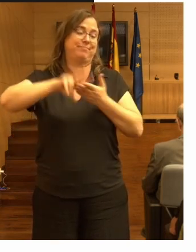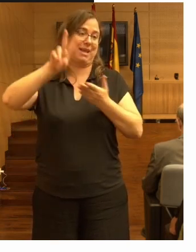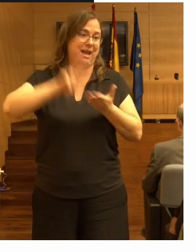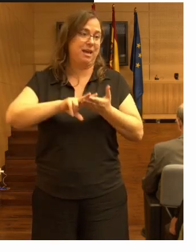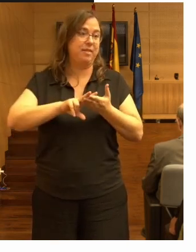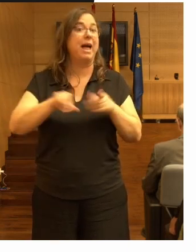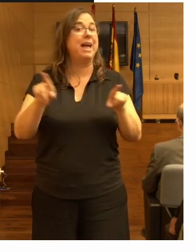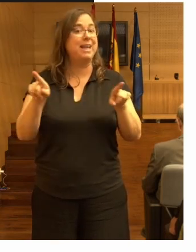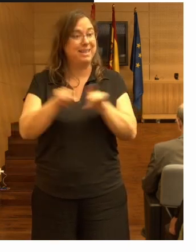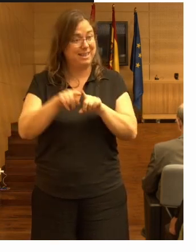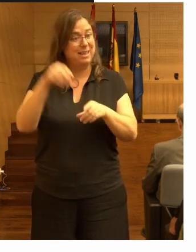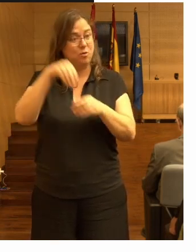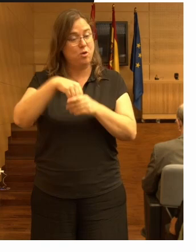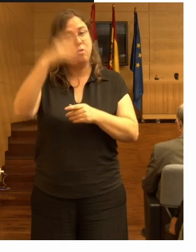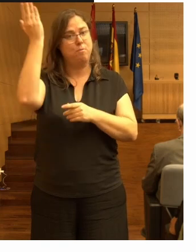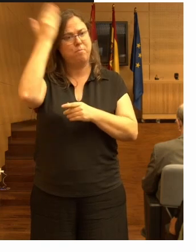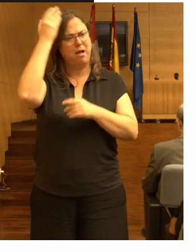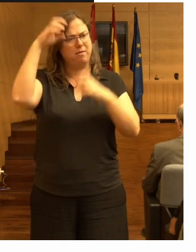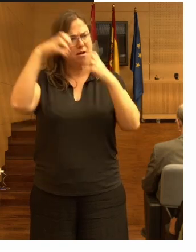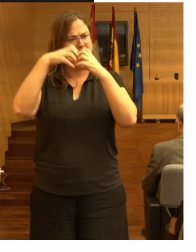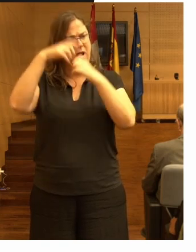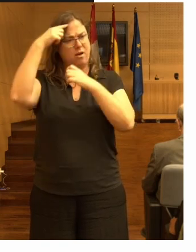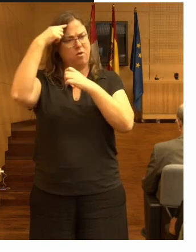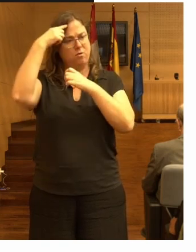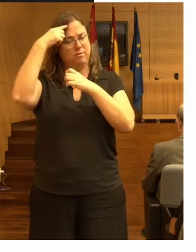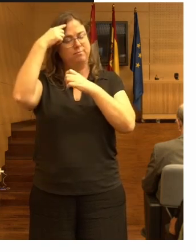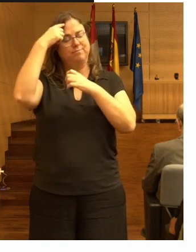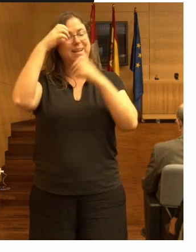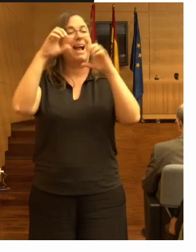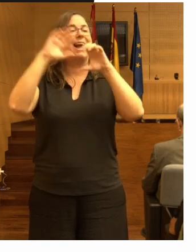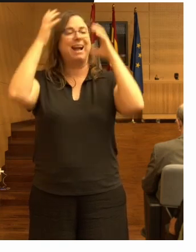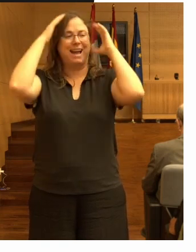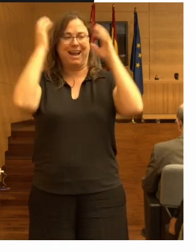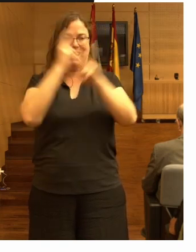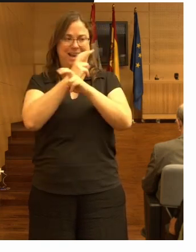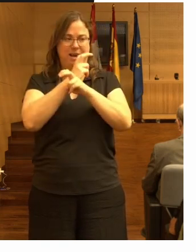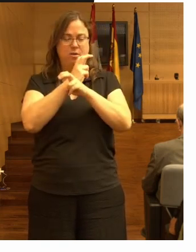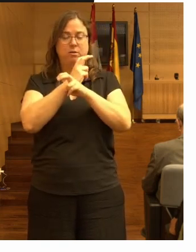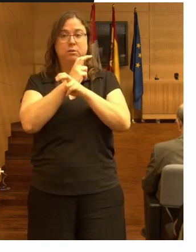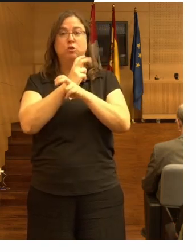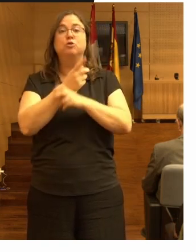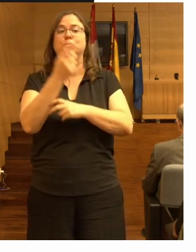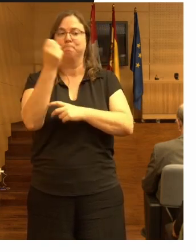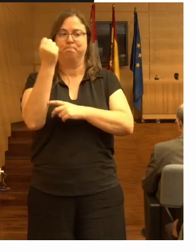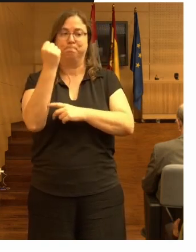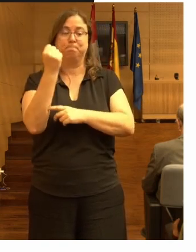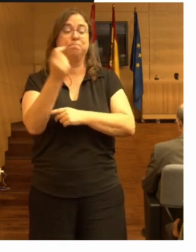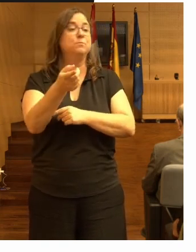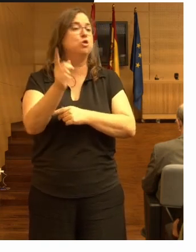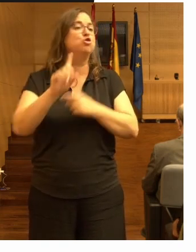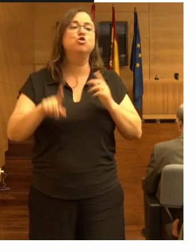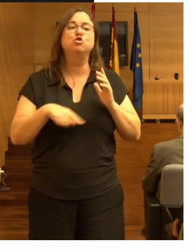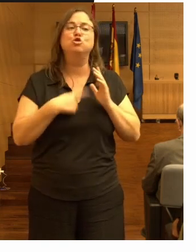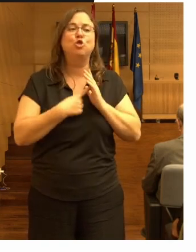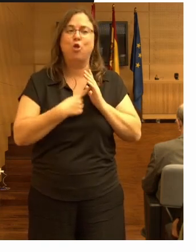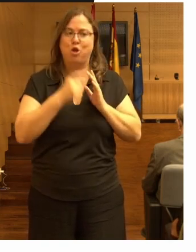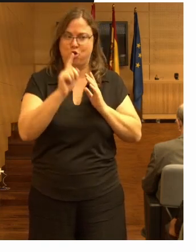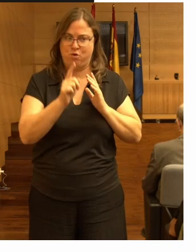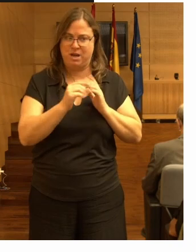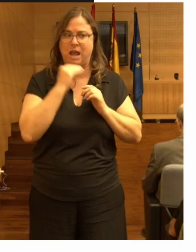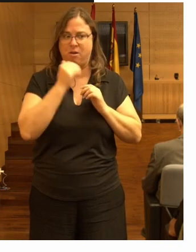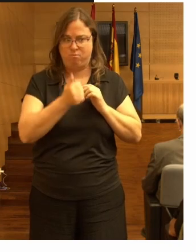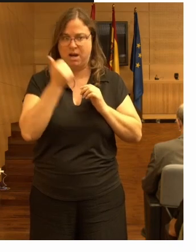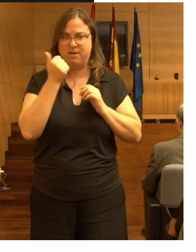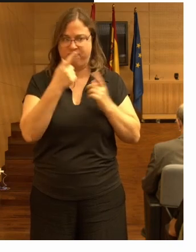traumatismos craneales son solo una pequeña parte de todo el cuadro pero no son todo el cuadro